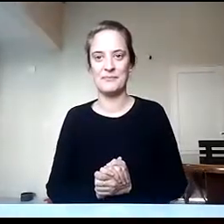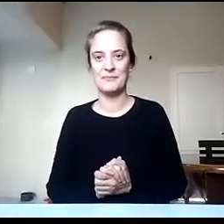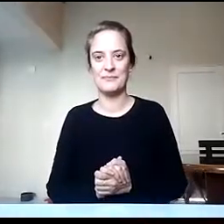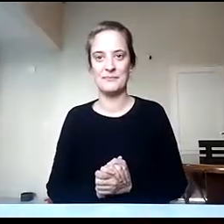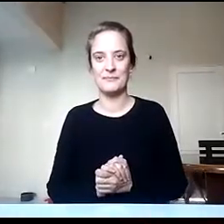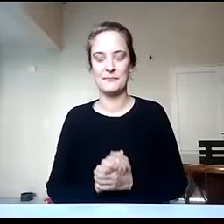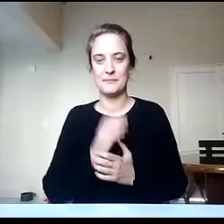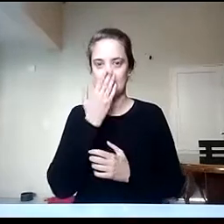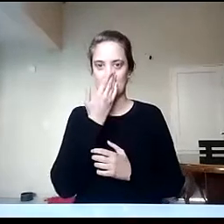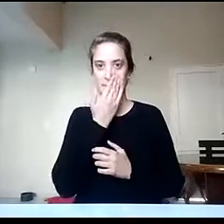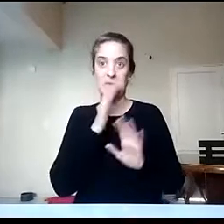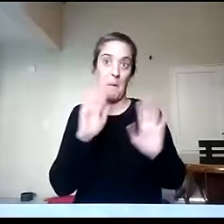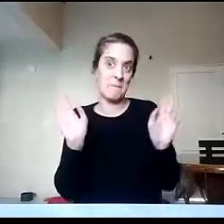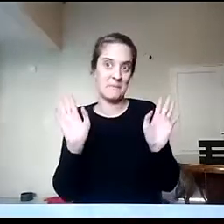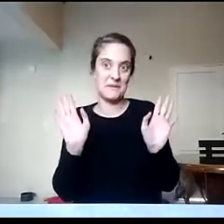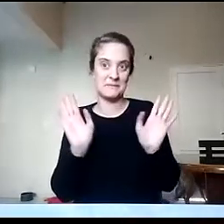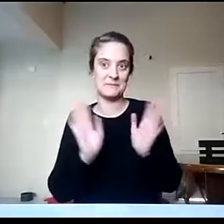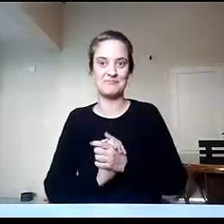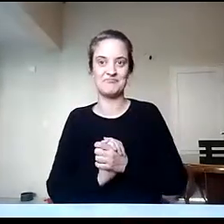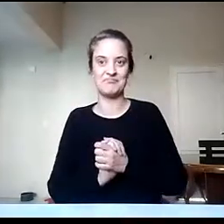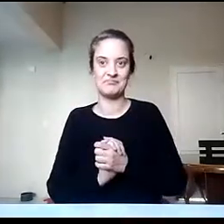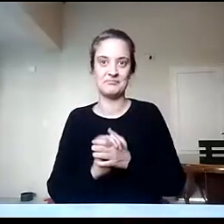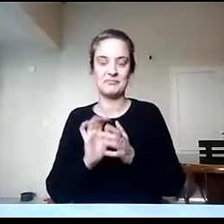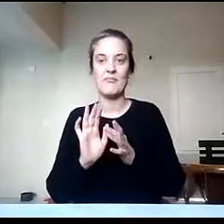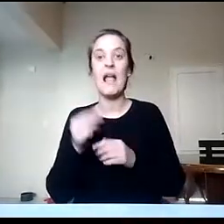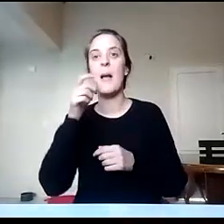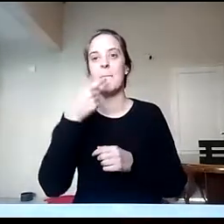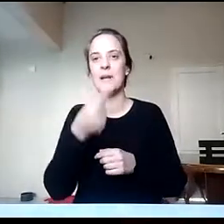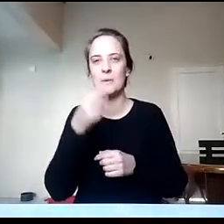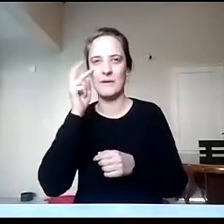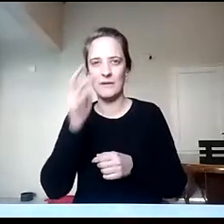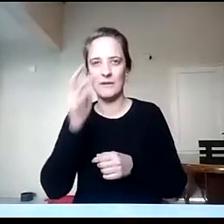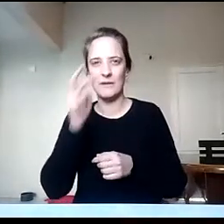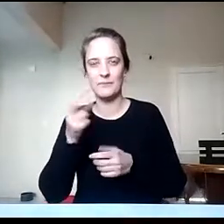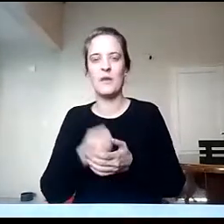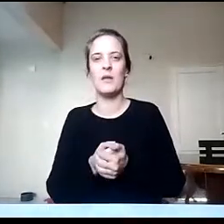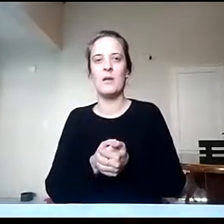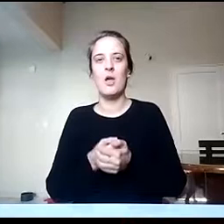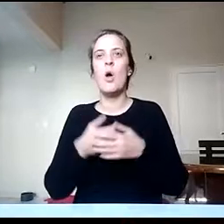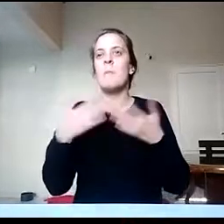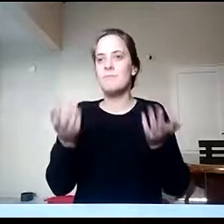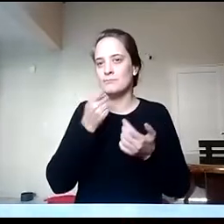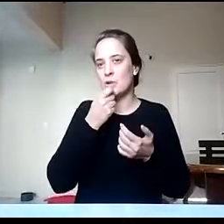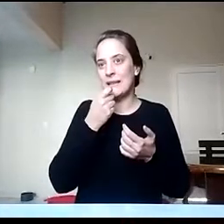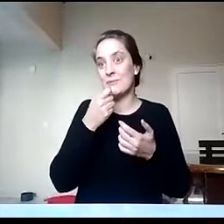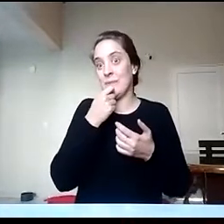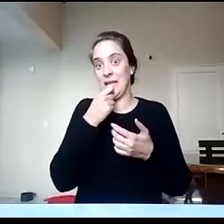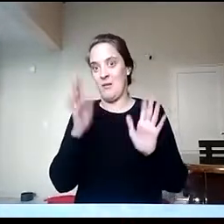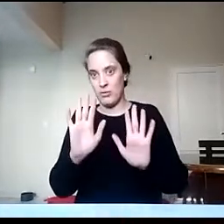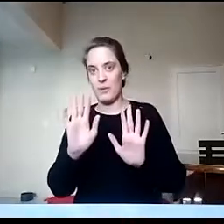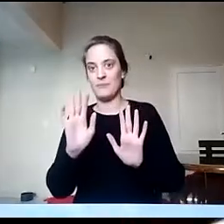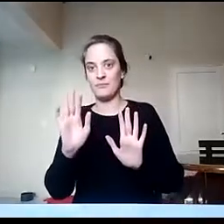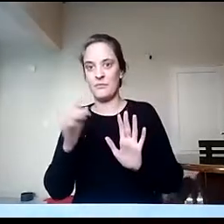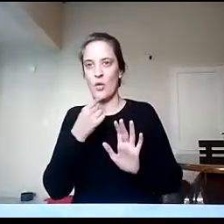Bien. Si ya irán a llegar las preguntas, bueno, por ejemplo, un interrogante que se nos ocurría que sin duda la geografía puede dar